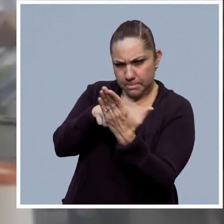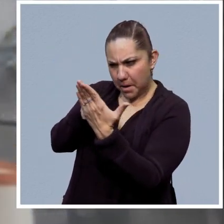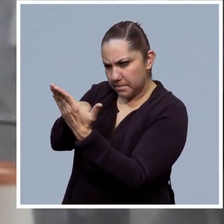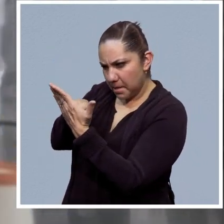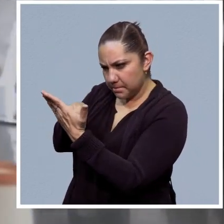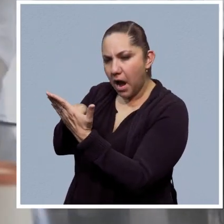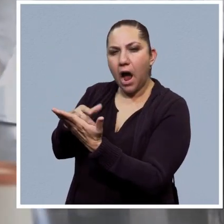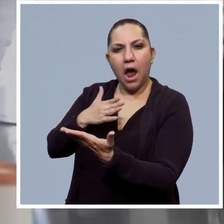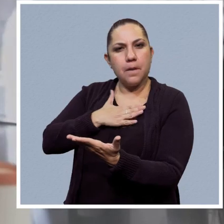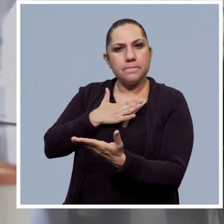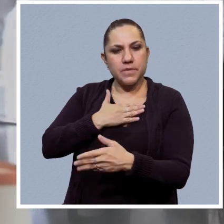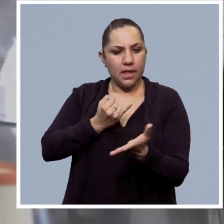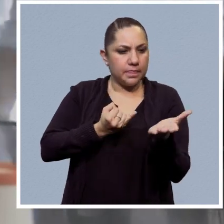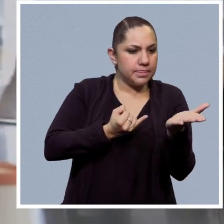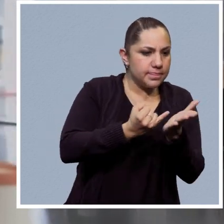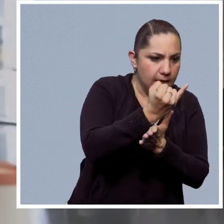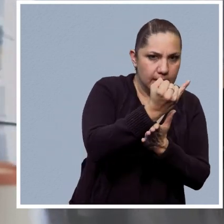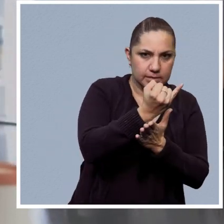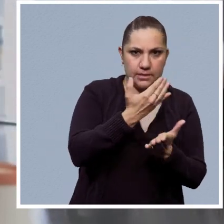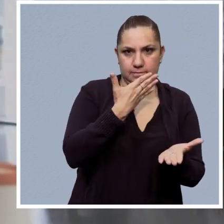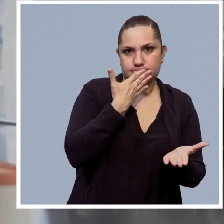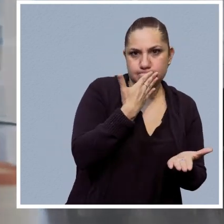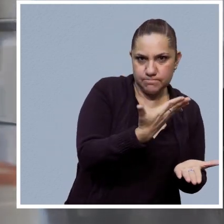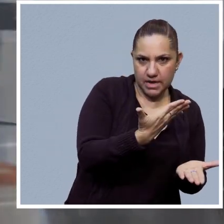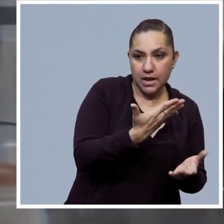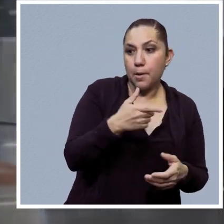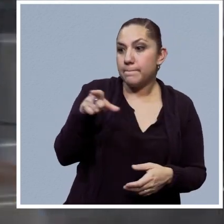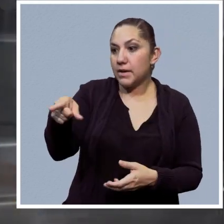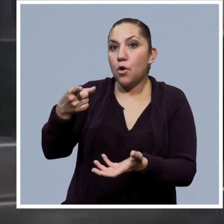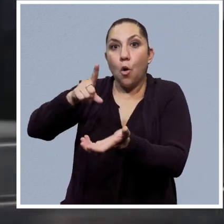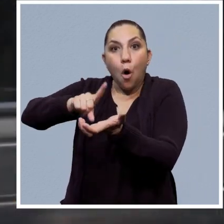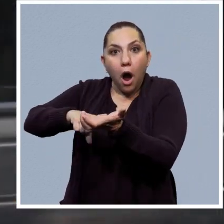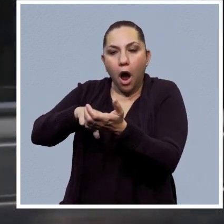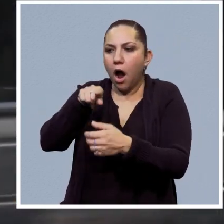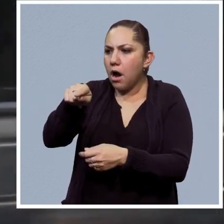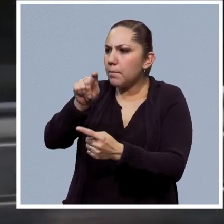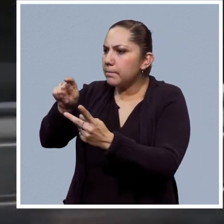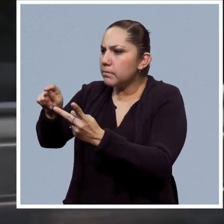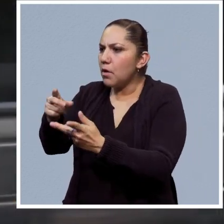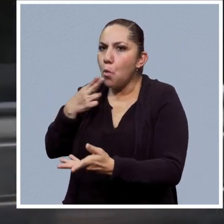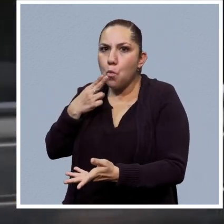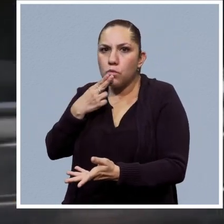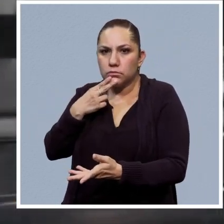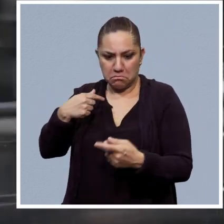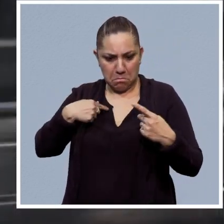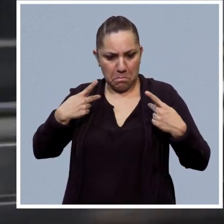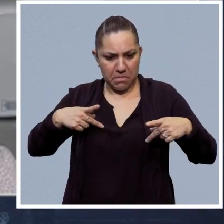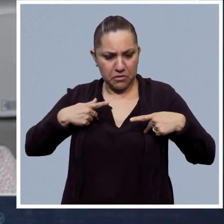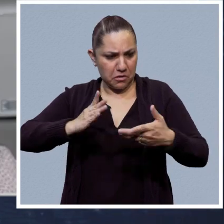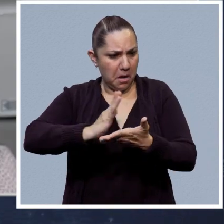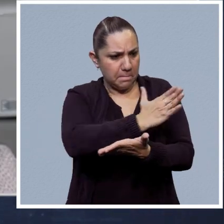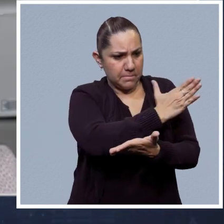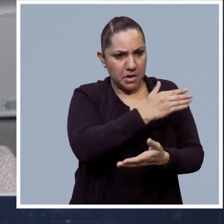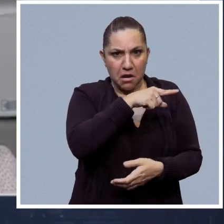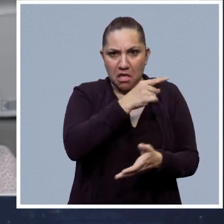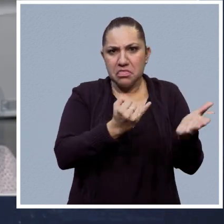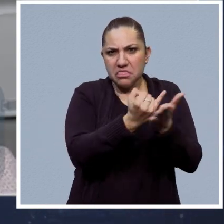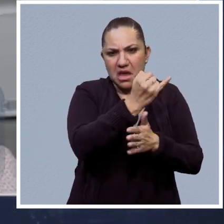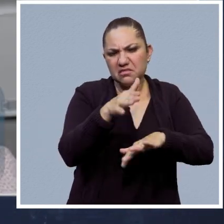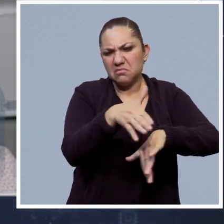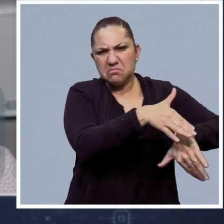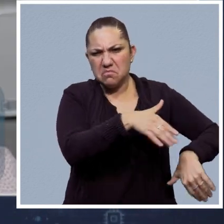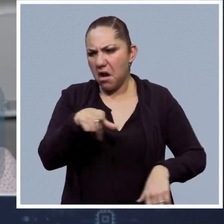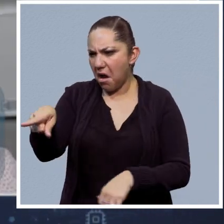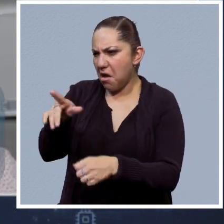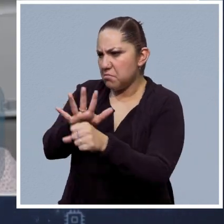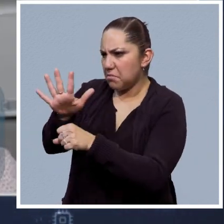decisiones y mejoren la experiencia humana en sí, no que sean un sustituto de la misma. Creo que sí que de